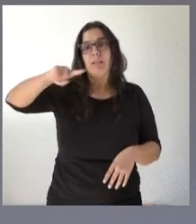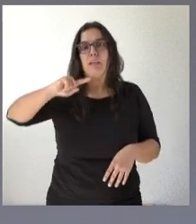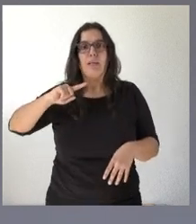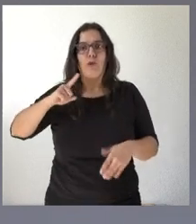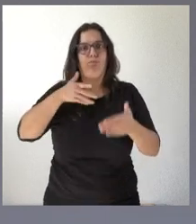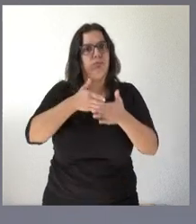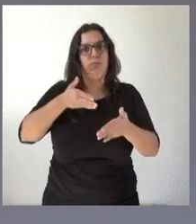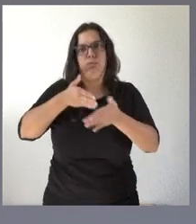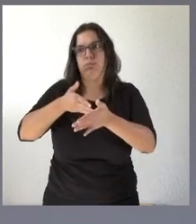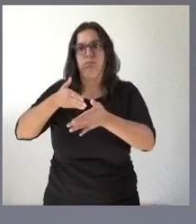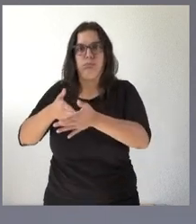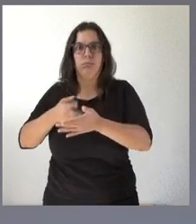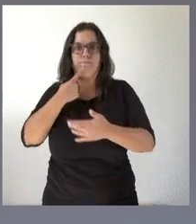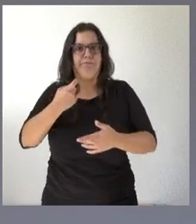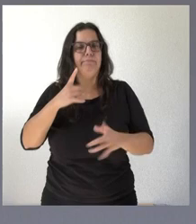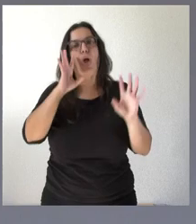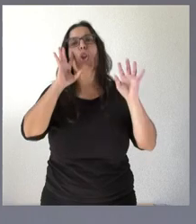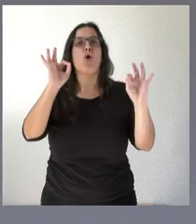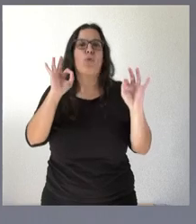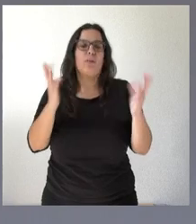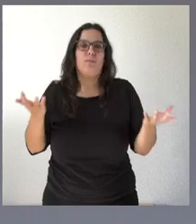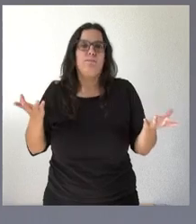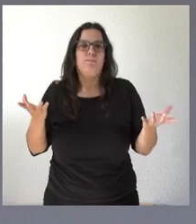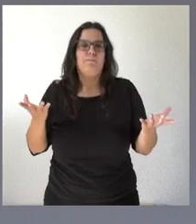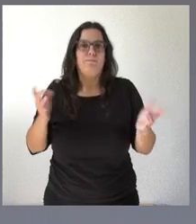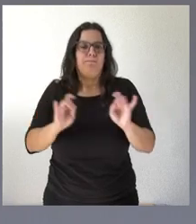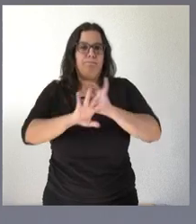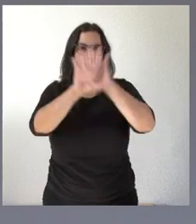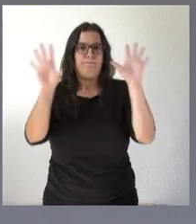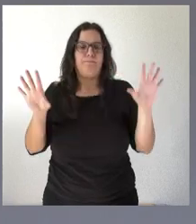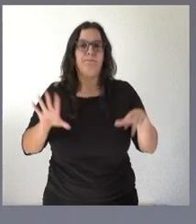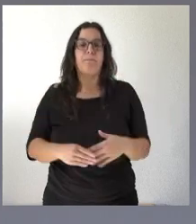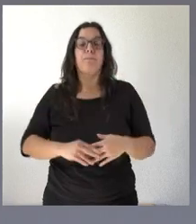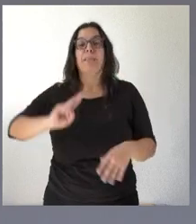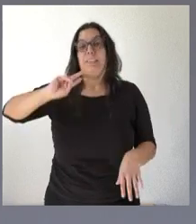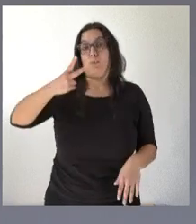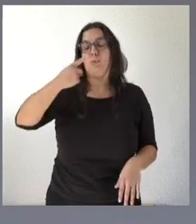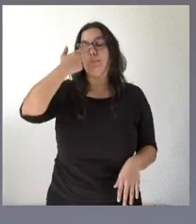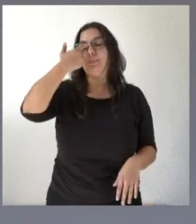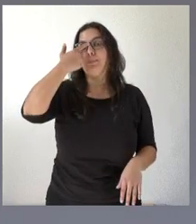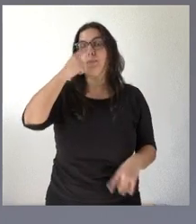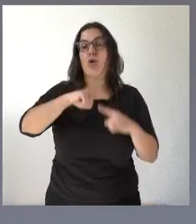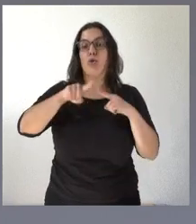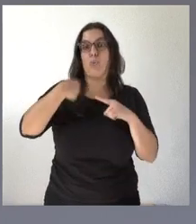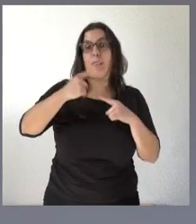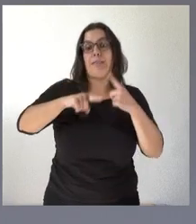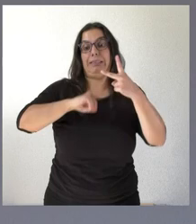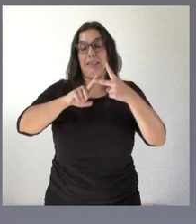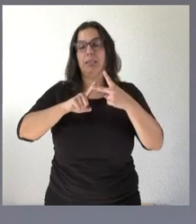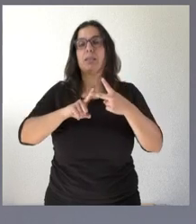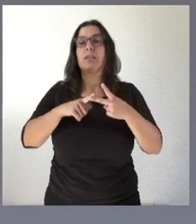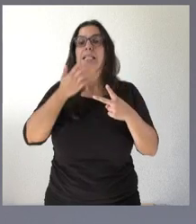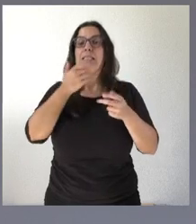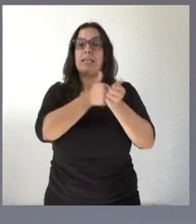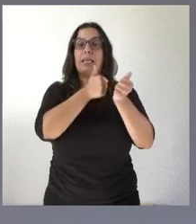entorpecida eso es una evidencia y es así de claro en segundo lugar que puede ocurrir ante la falta de